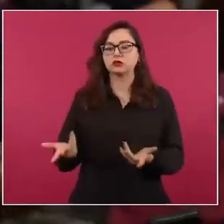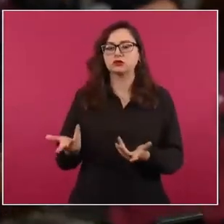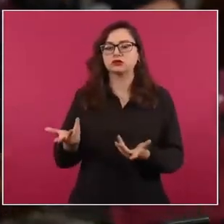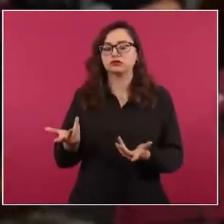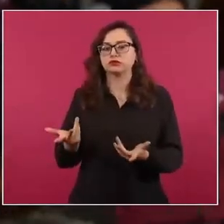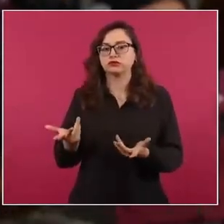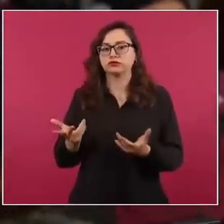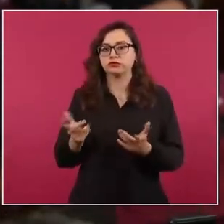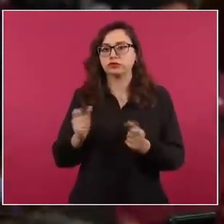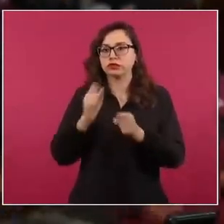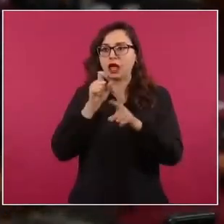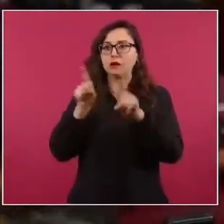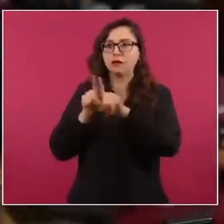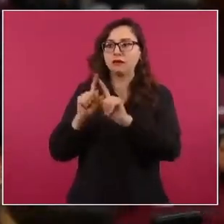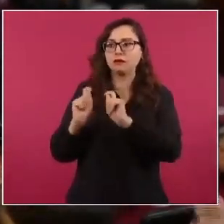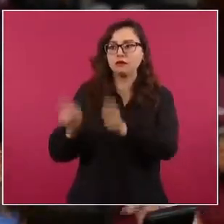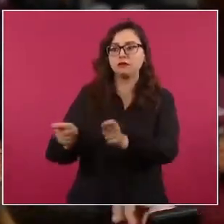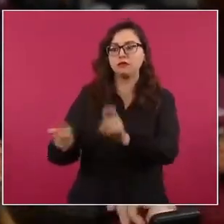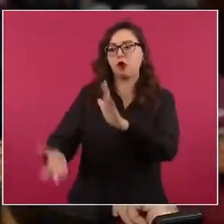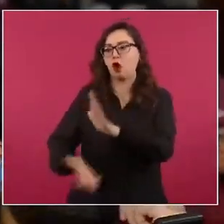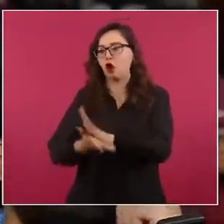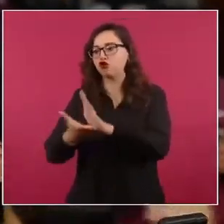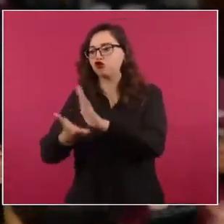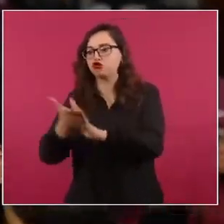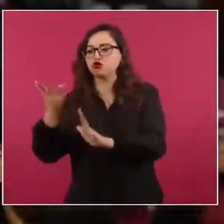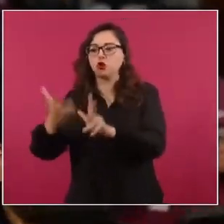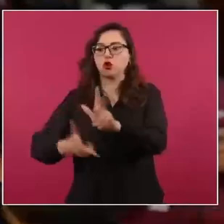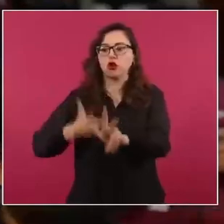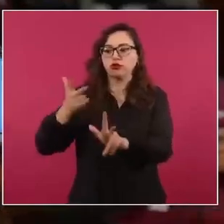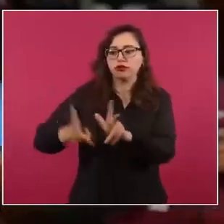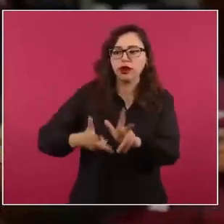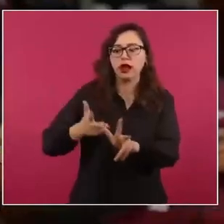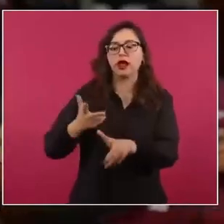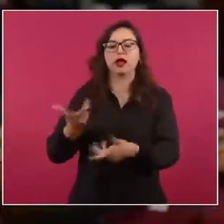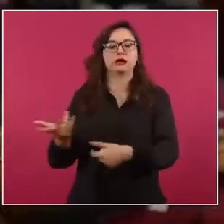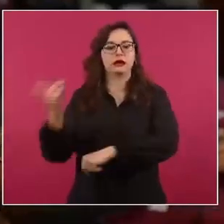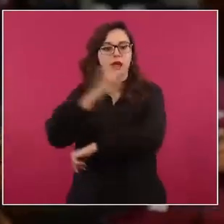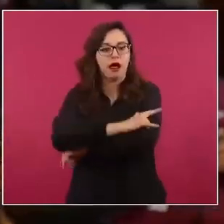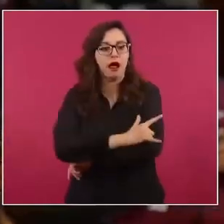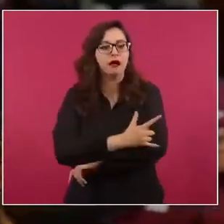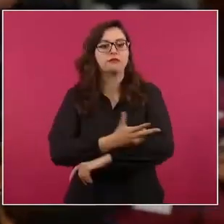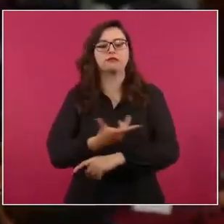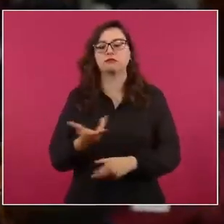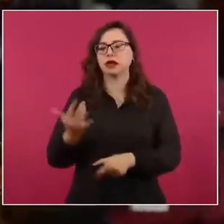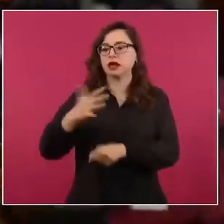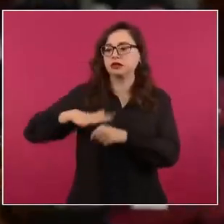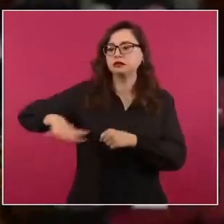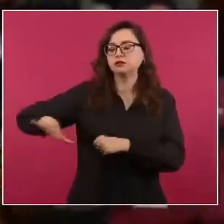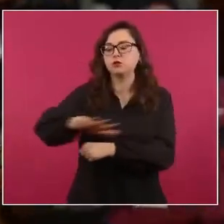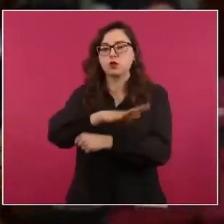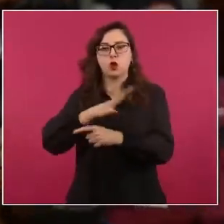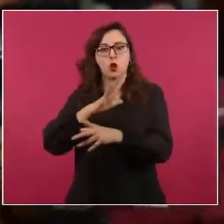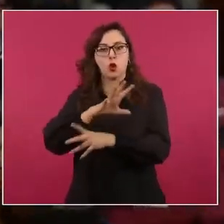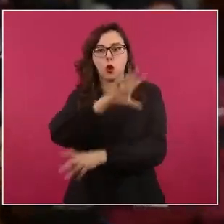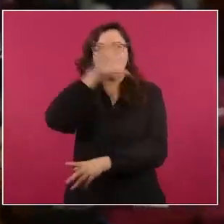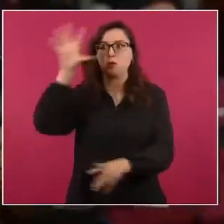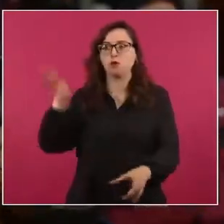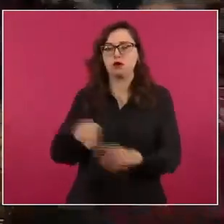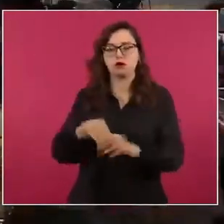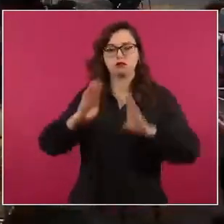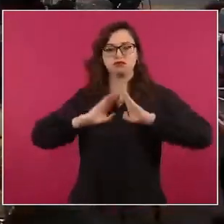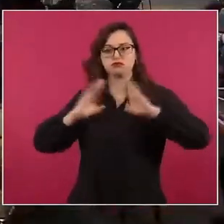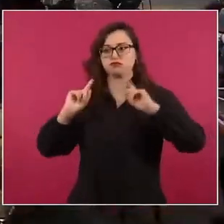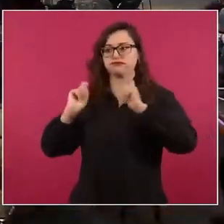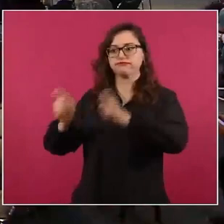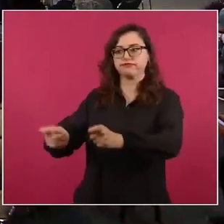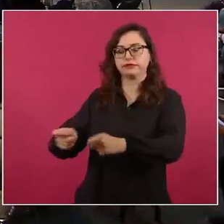que se están haciendo cargo de obras estratégicas, el Tren Maya, AIFA, la seguridad en el corredor del Istmo. Entonces, y pues una